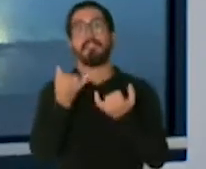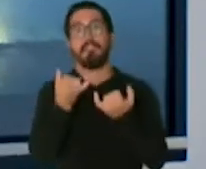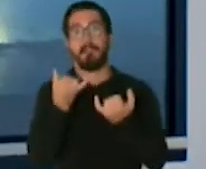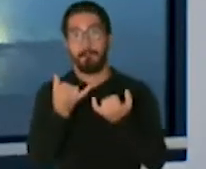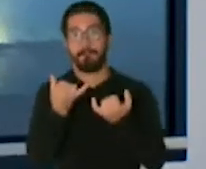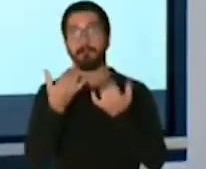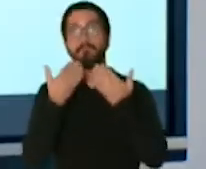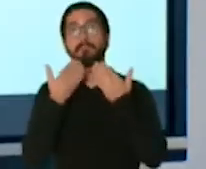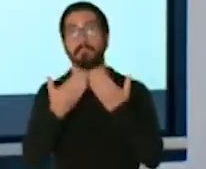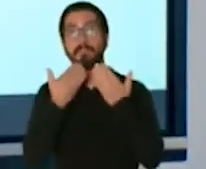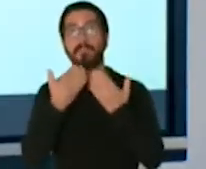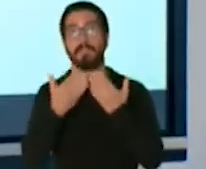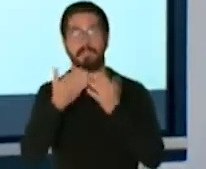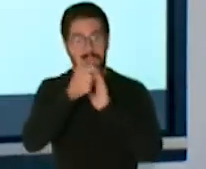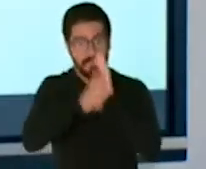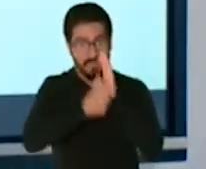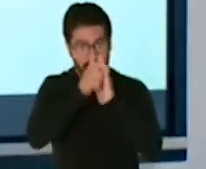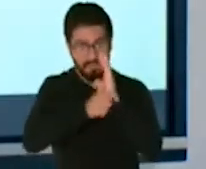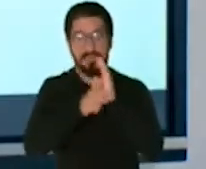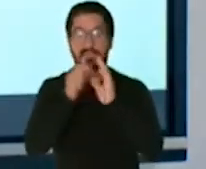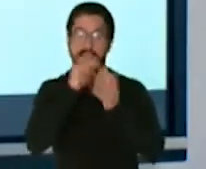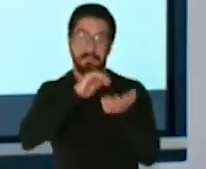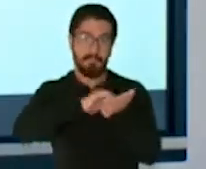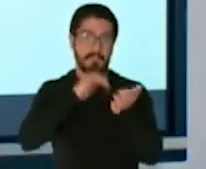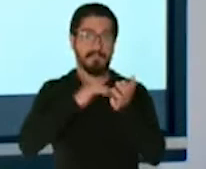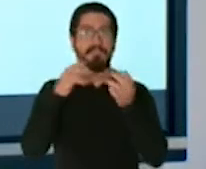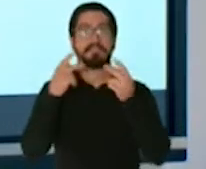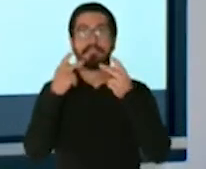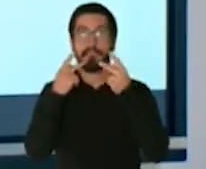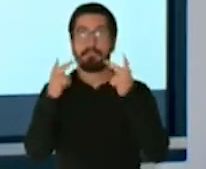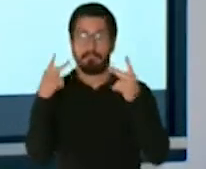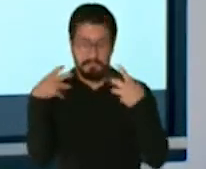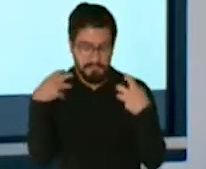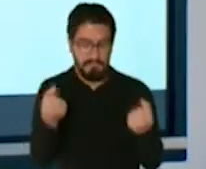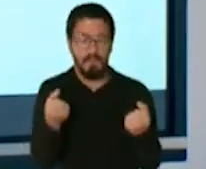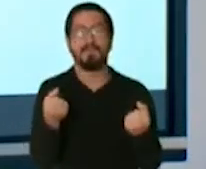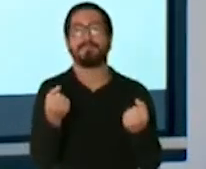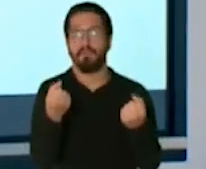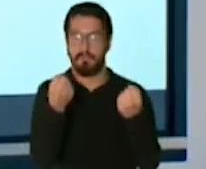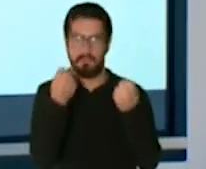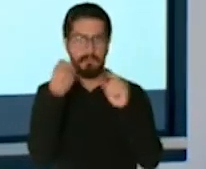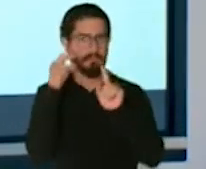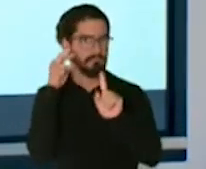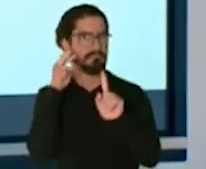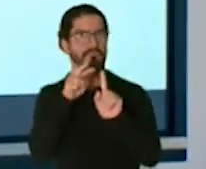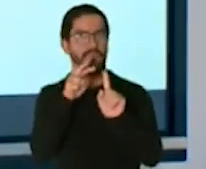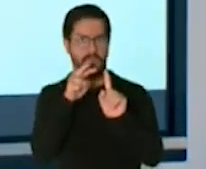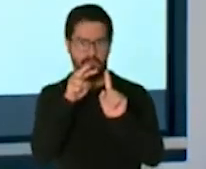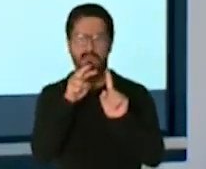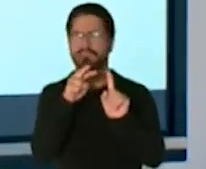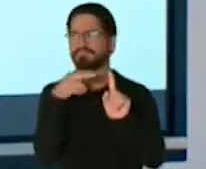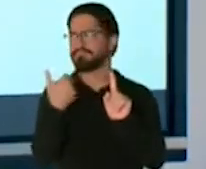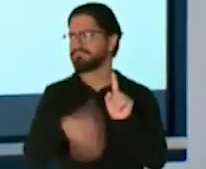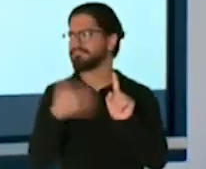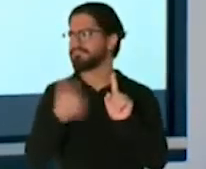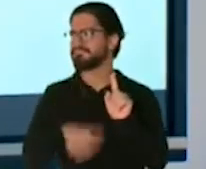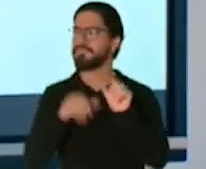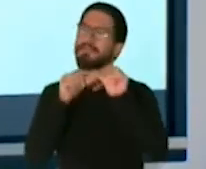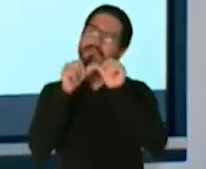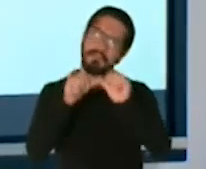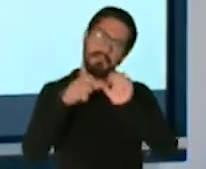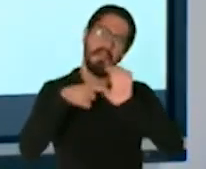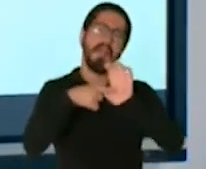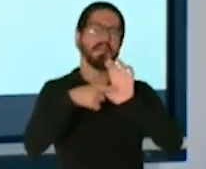revista de medicina y salud pública que ha tenido la visión junto a voces de presentar este maratón de cuatro